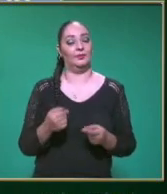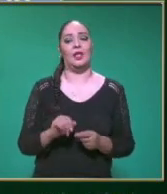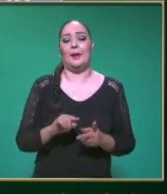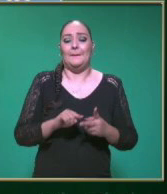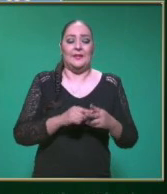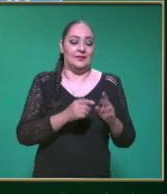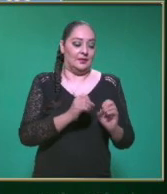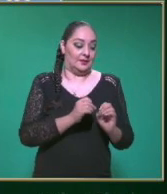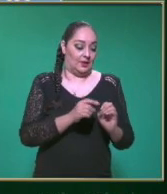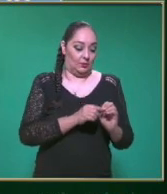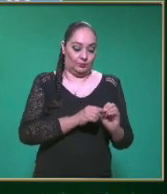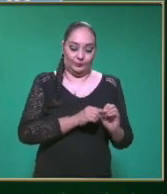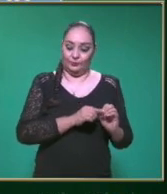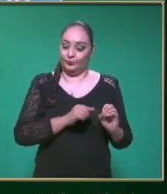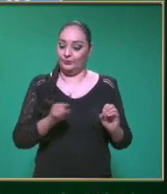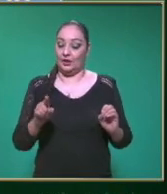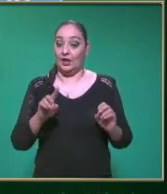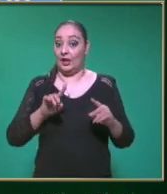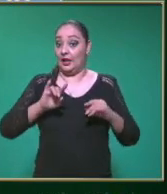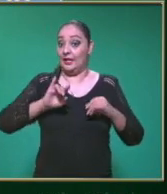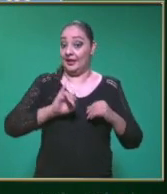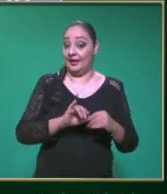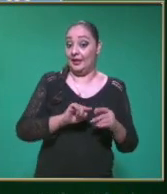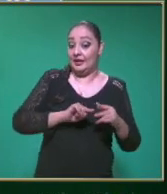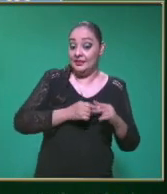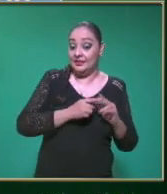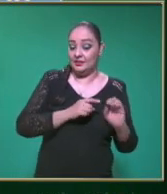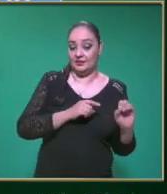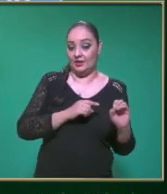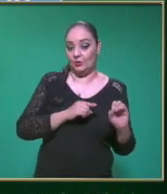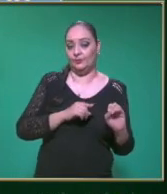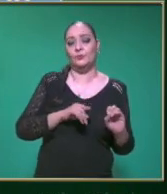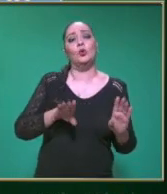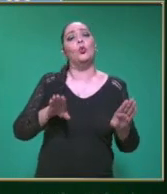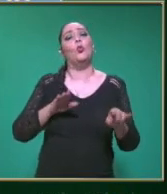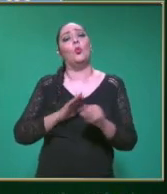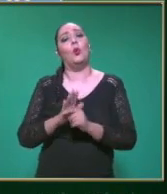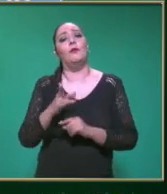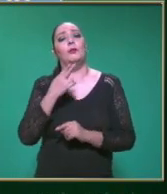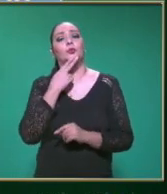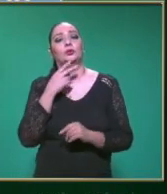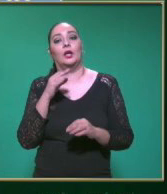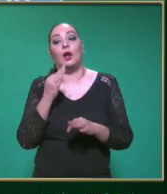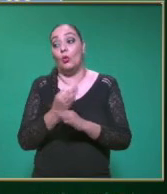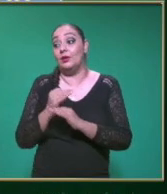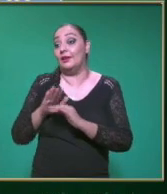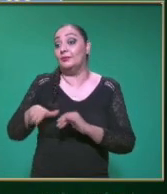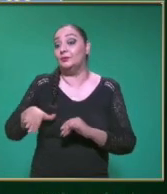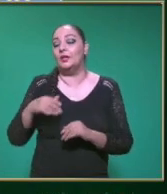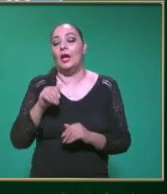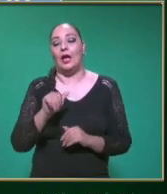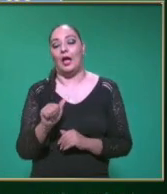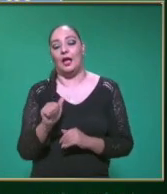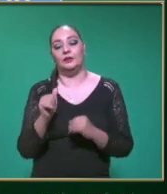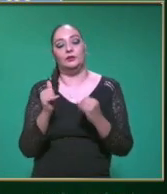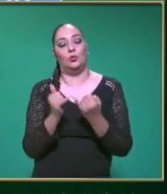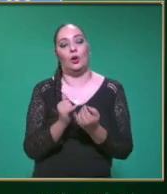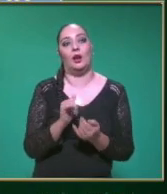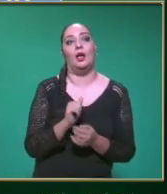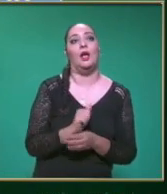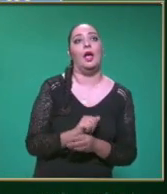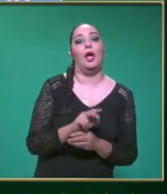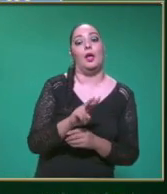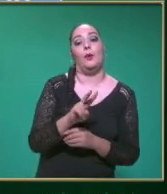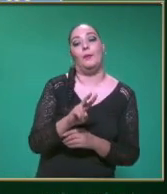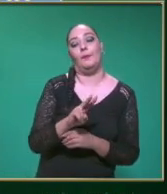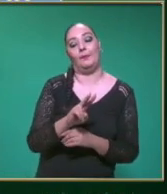Entonces Su velocidad Inicial Fue 0 Fórmula Que vamos a utilizar La que mencionamos Ahorita Aceleración Es igual A velocidad Final